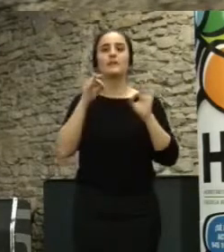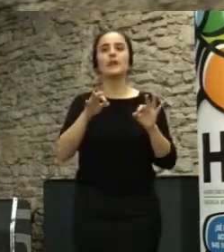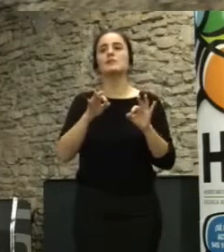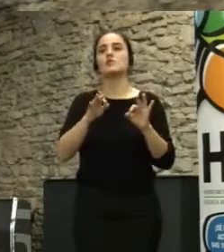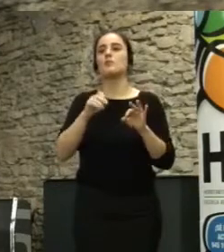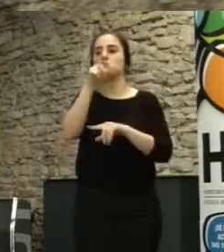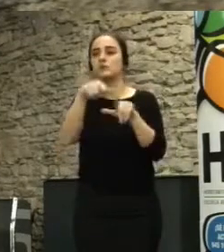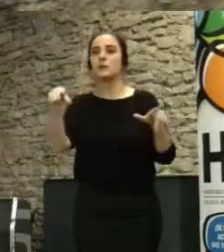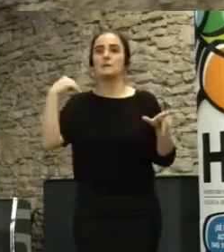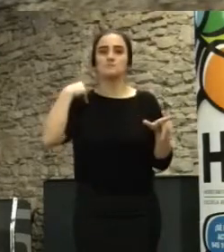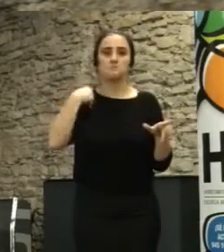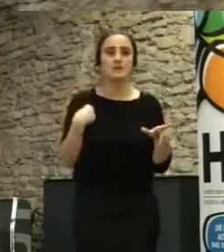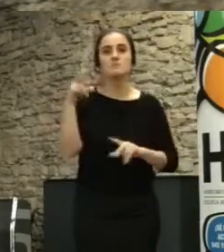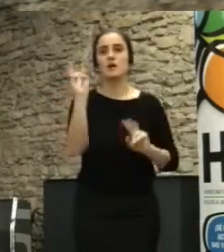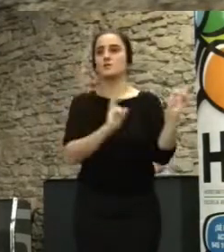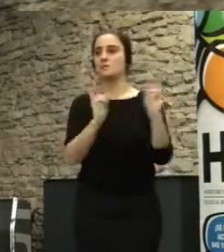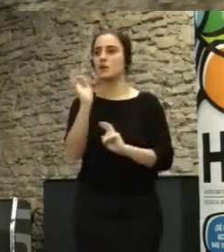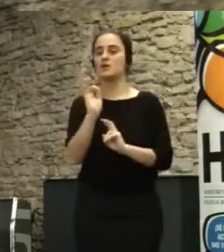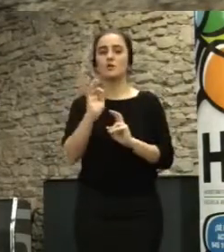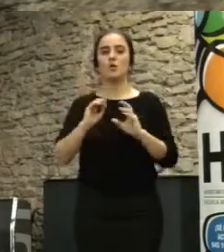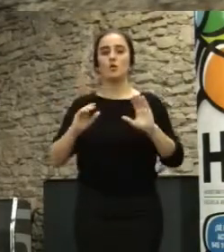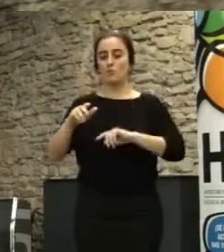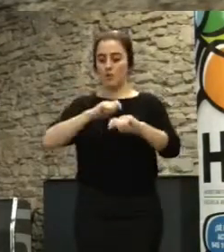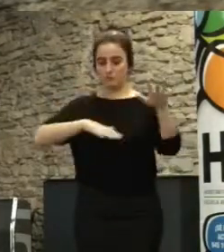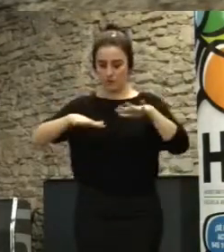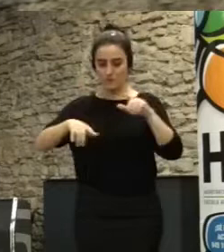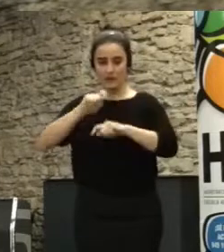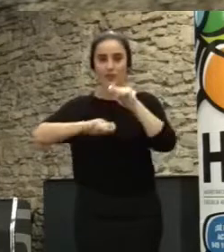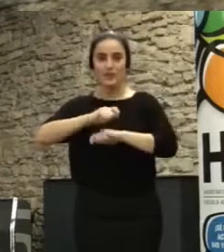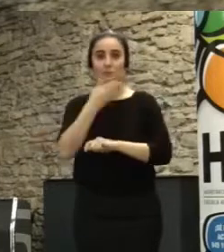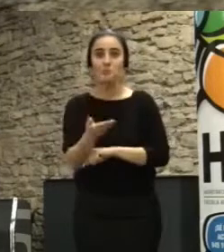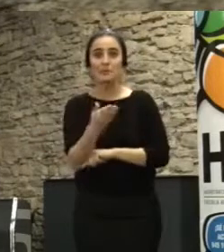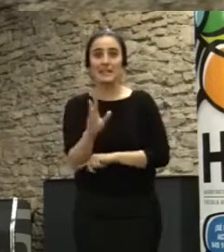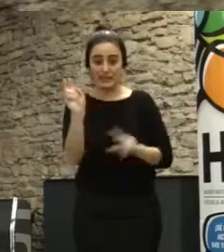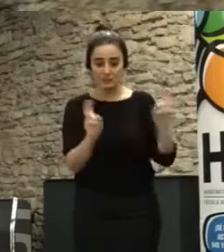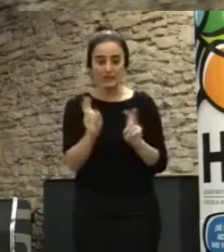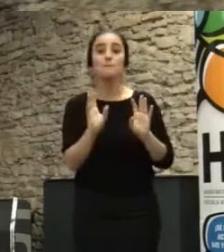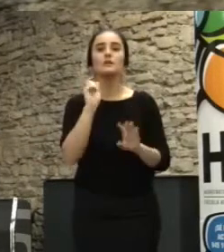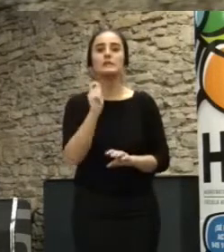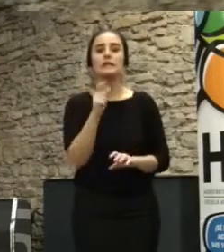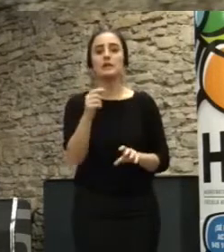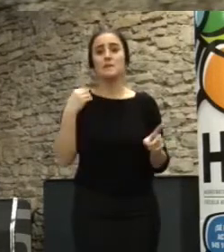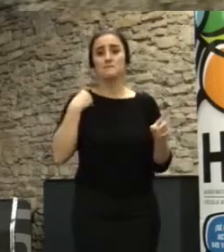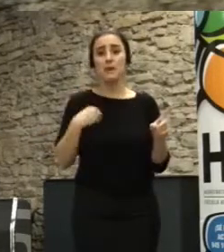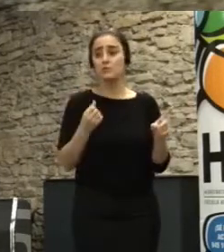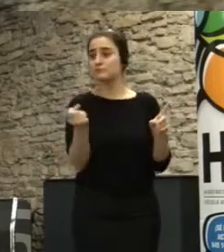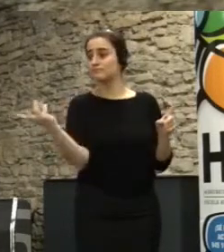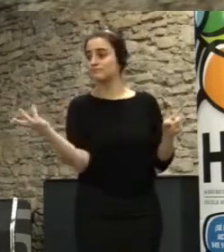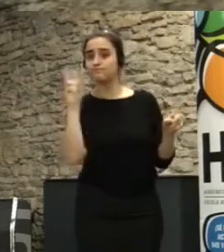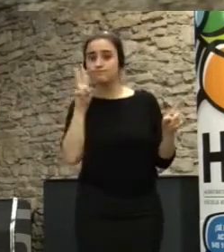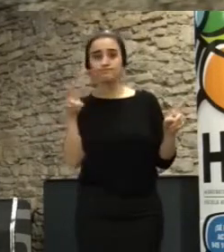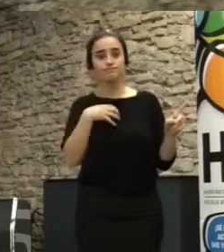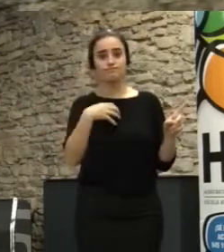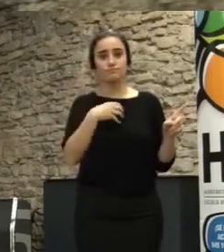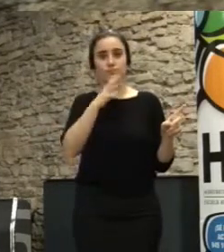activistas al mismo tejido asociativo que son claves pero que y bueno es complejo no es no es muy